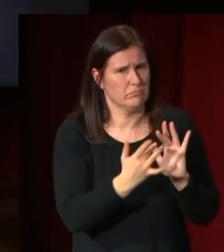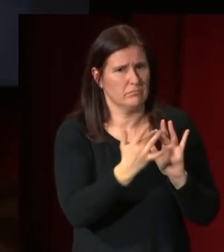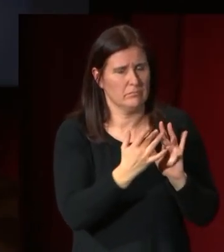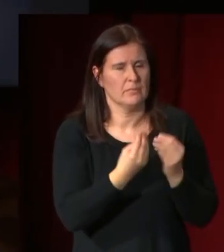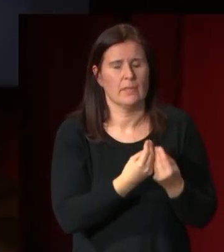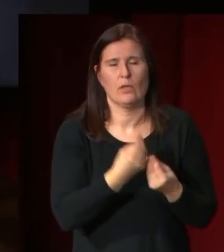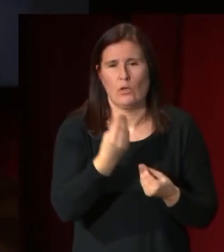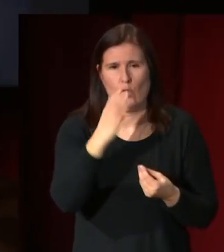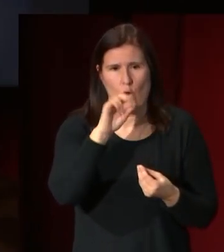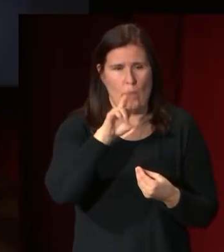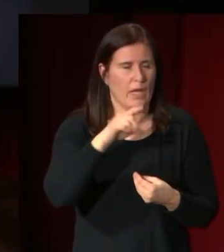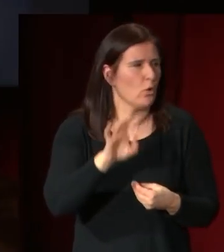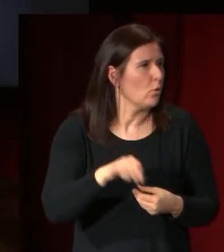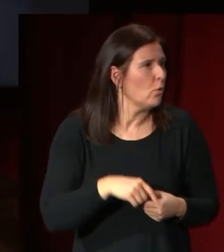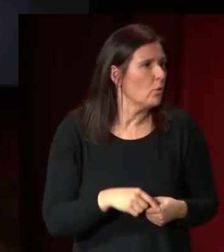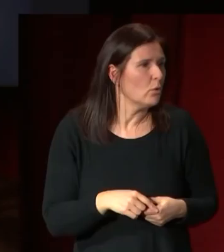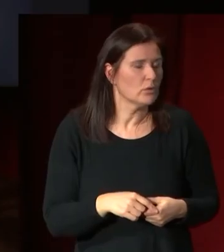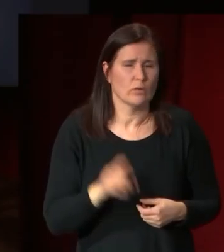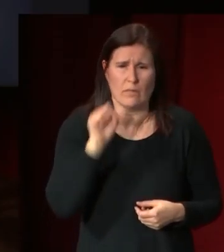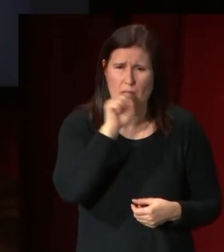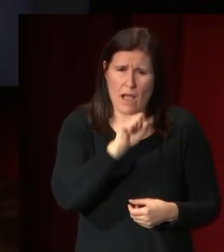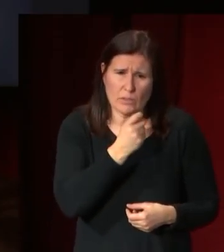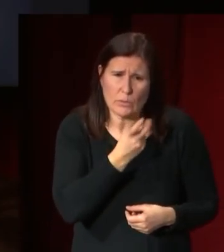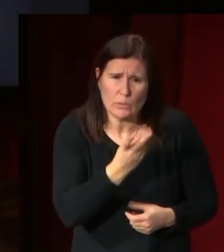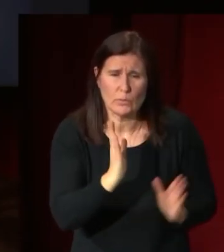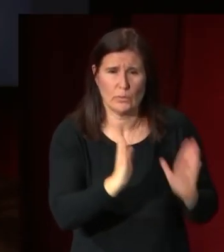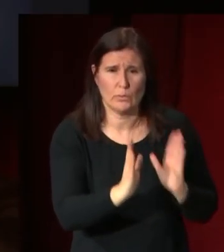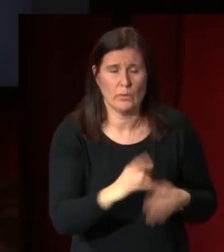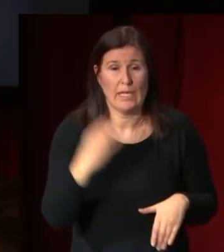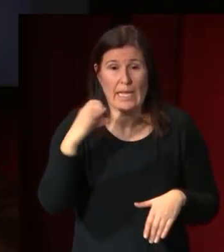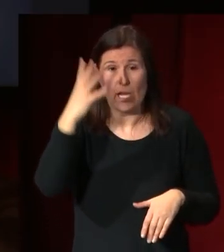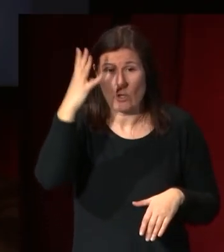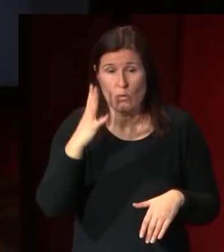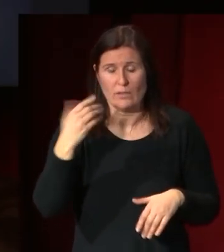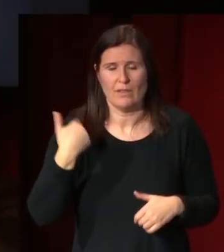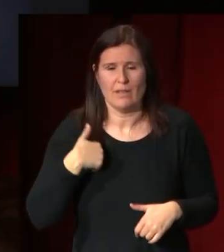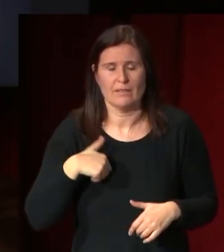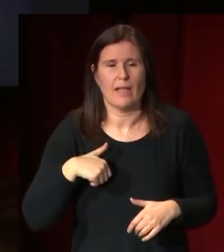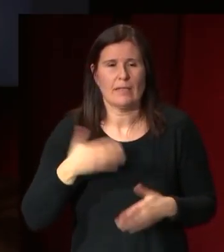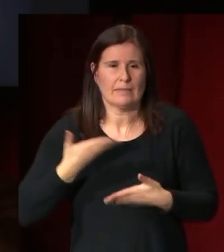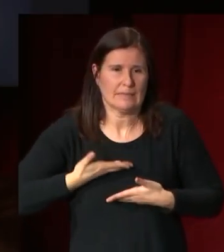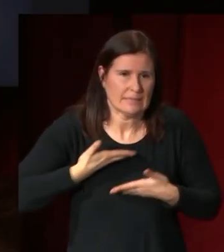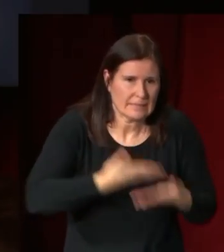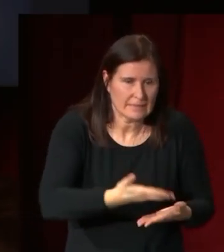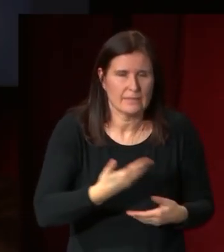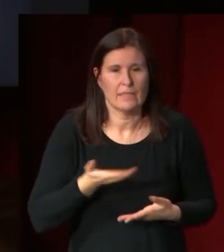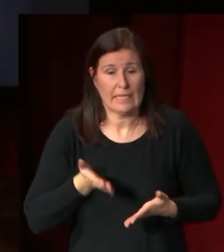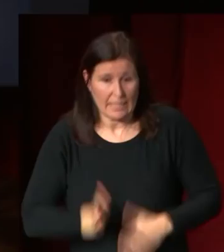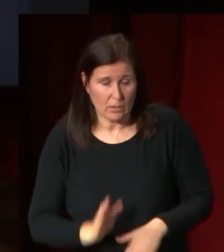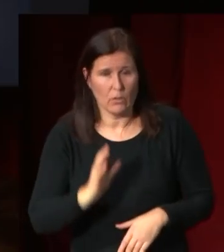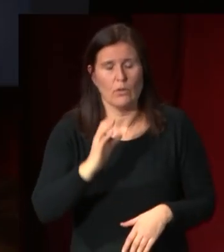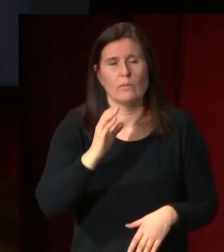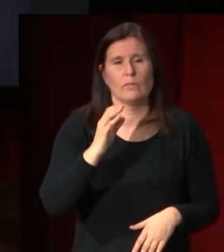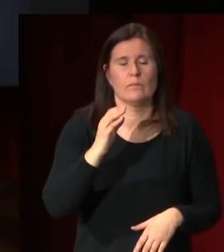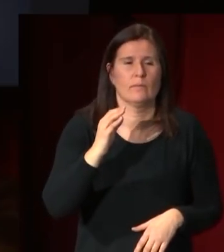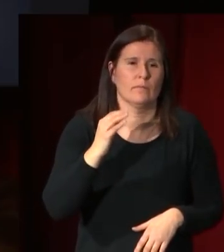Álvarez Cubero y son años en los que Carlos IV está intercediendo ante su hijo Fernando VII para que le